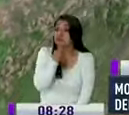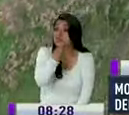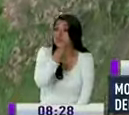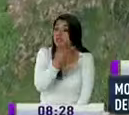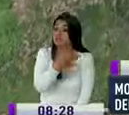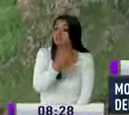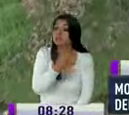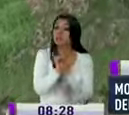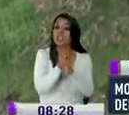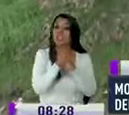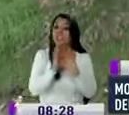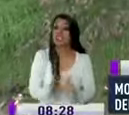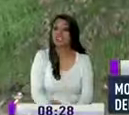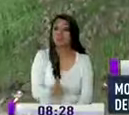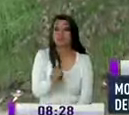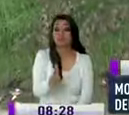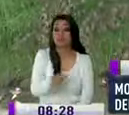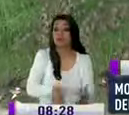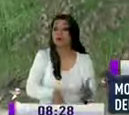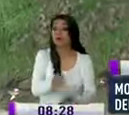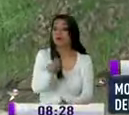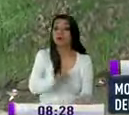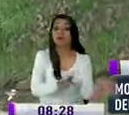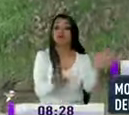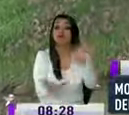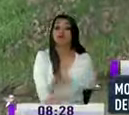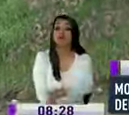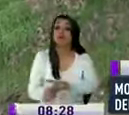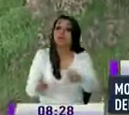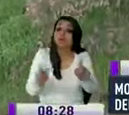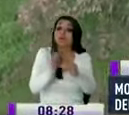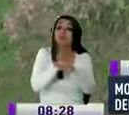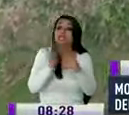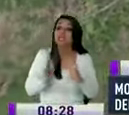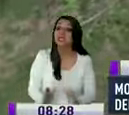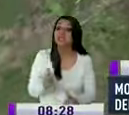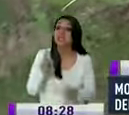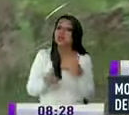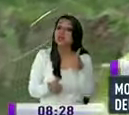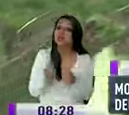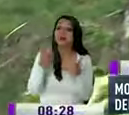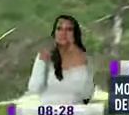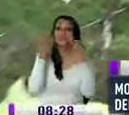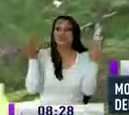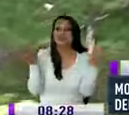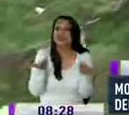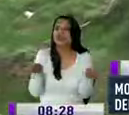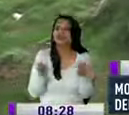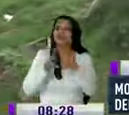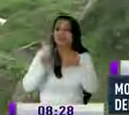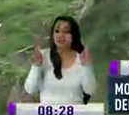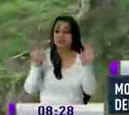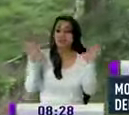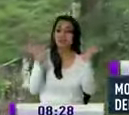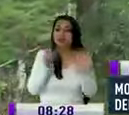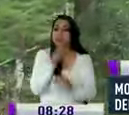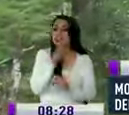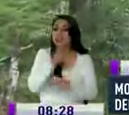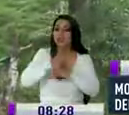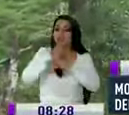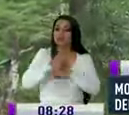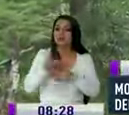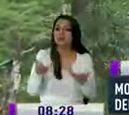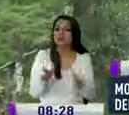autorizado el ingeniero pero no sabemos qué tipo de ingeniero o cuál ni de qué empresa ni no sabemos